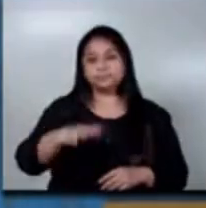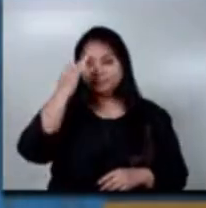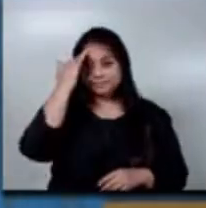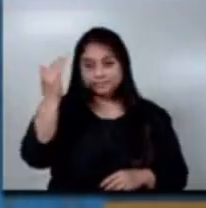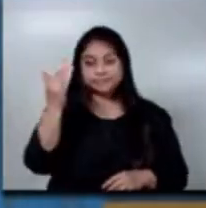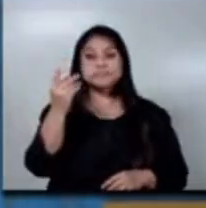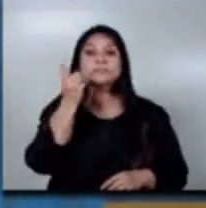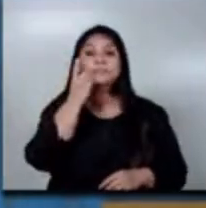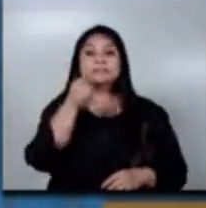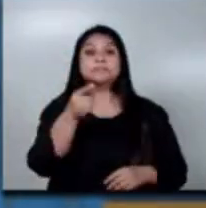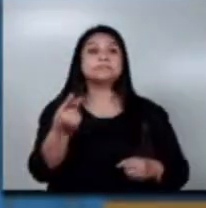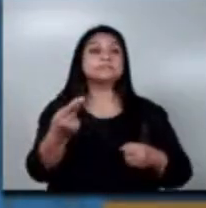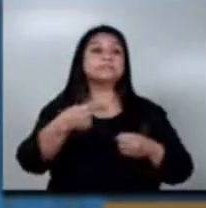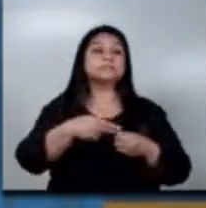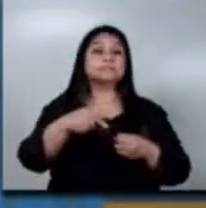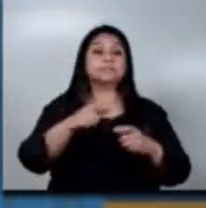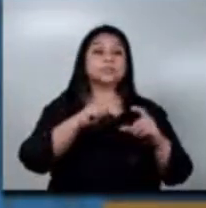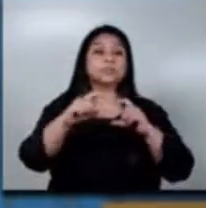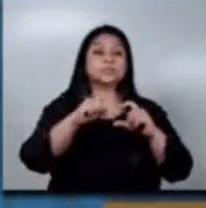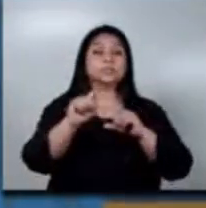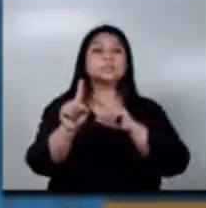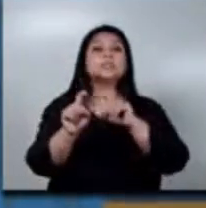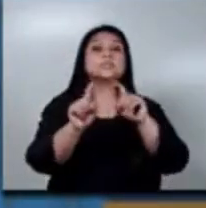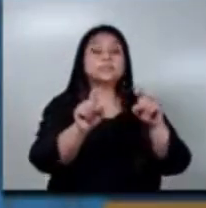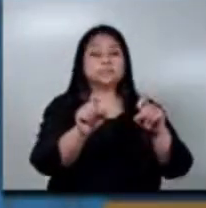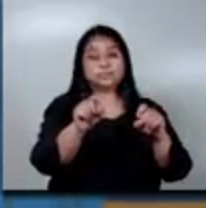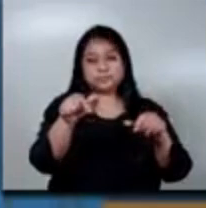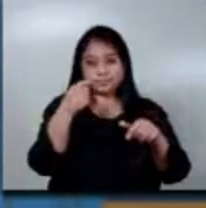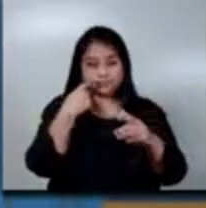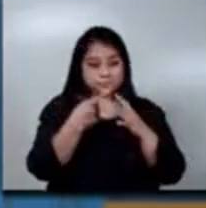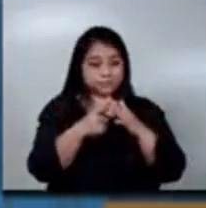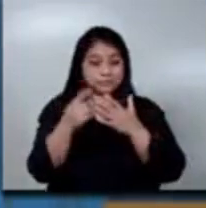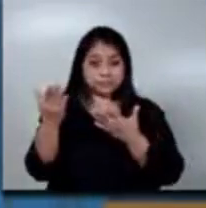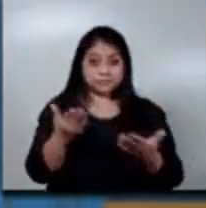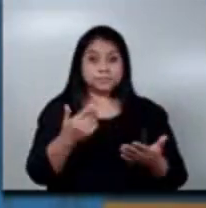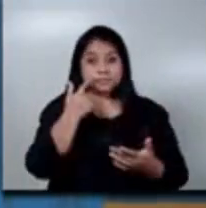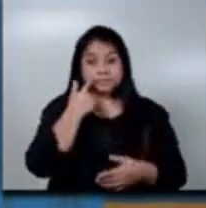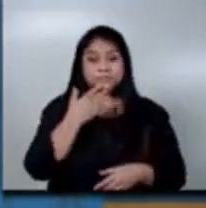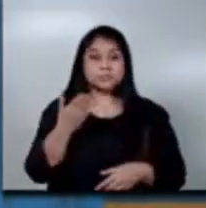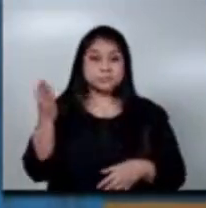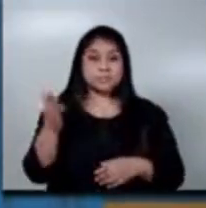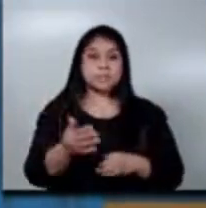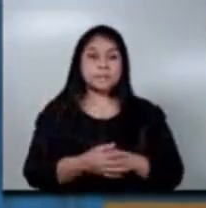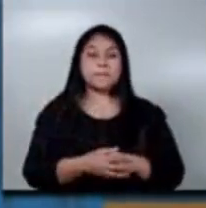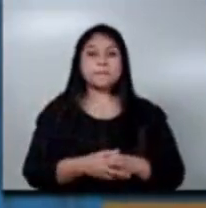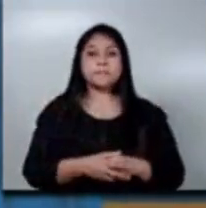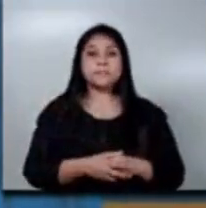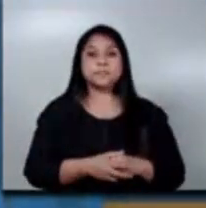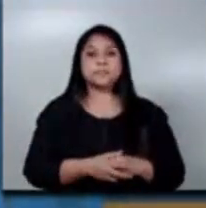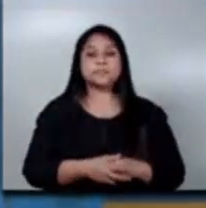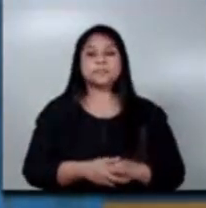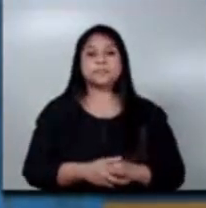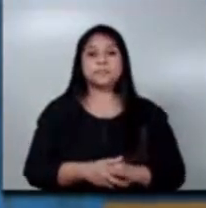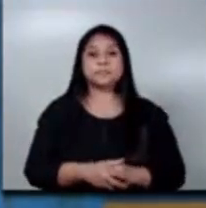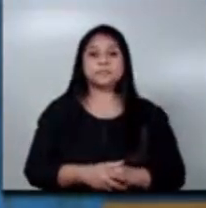participación de los medios de comunicación en esta conferencia de prensa. Damos la bienvenida a Rodrigo Pérez, del Diario de Centroamérica.